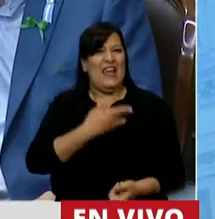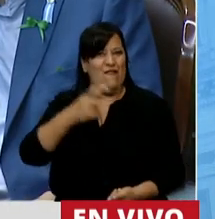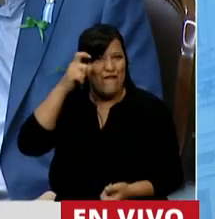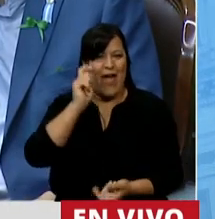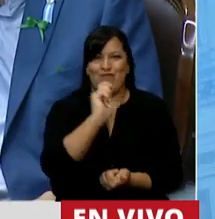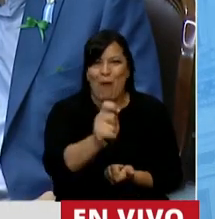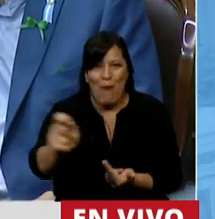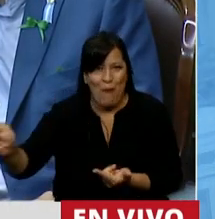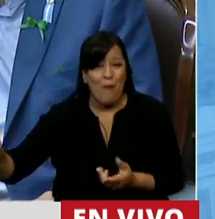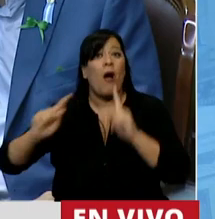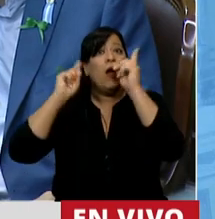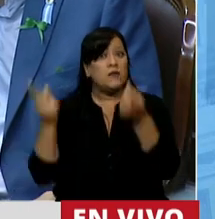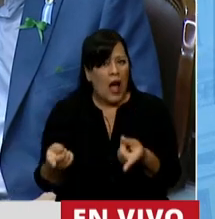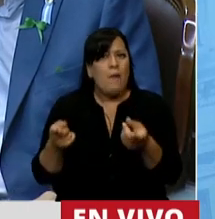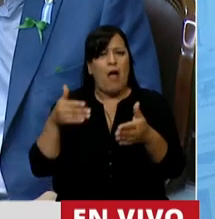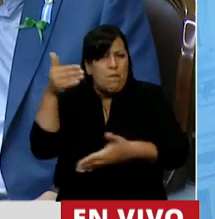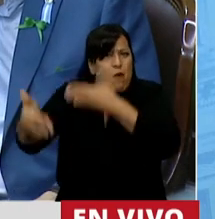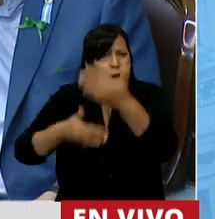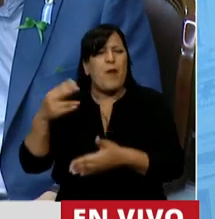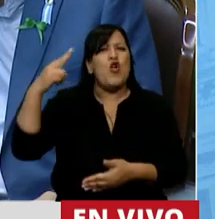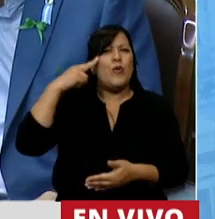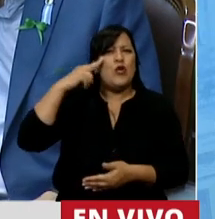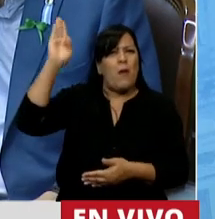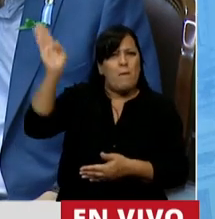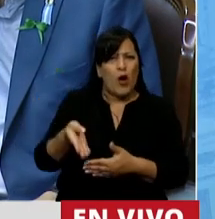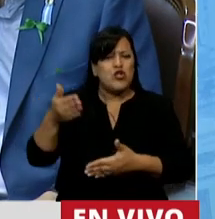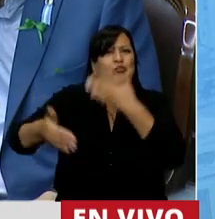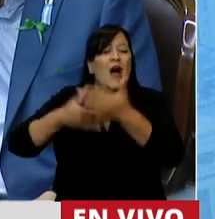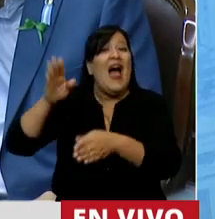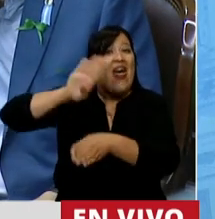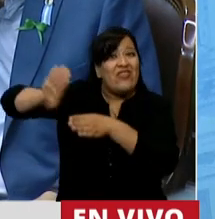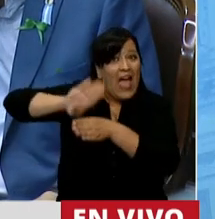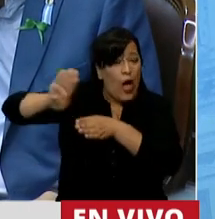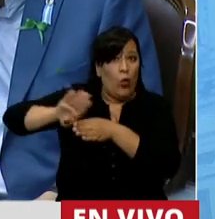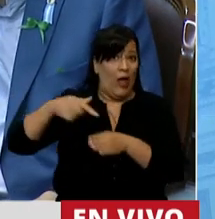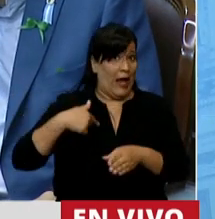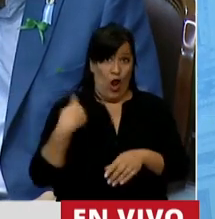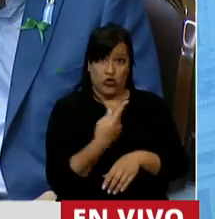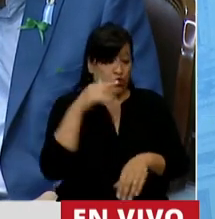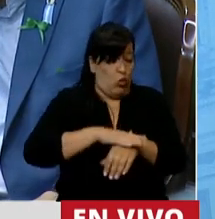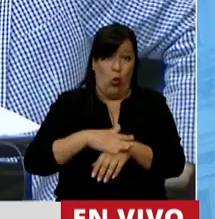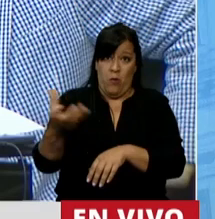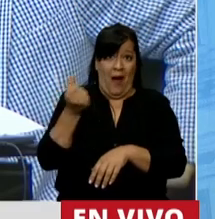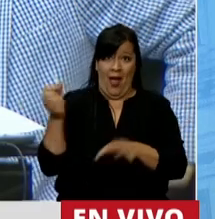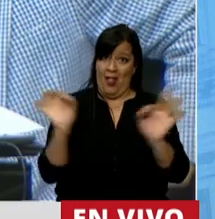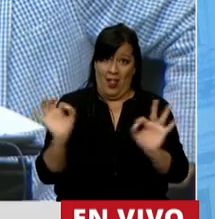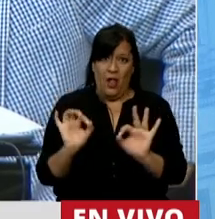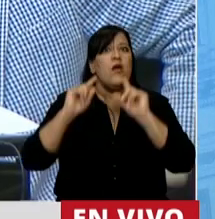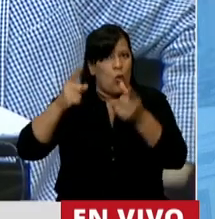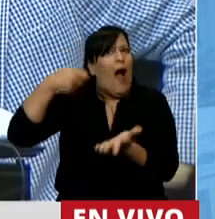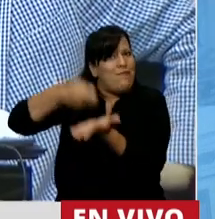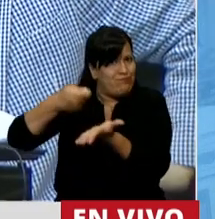Y avanzamos con la reestructuración del 99% de una deuda que no contrajimos. Y al mismo tiempo